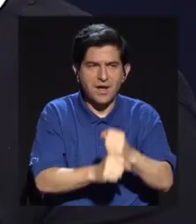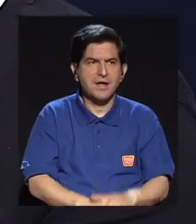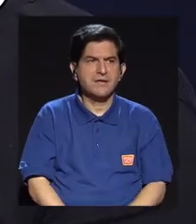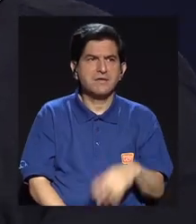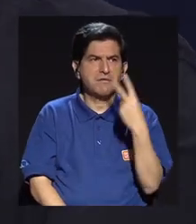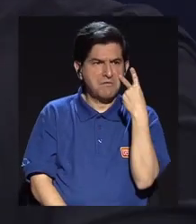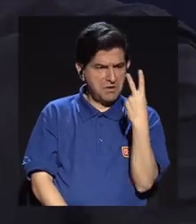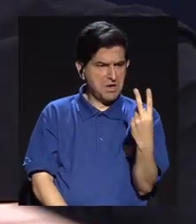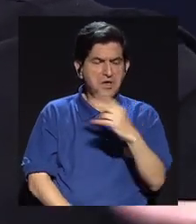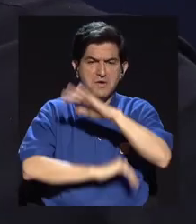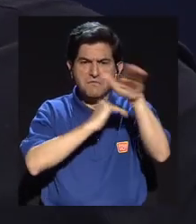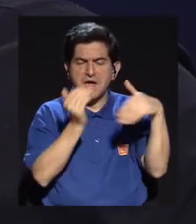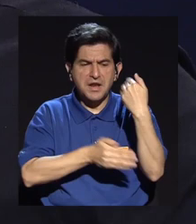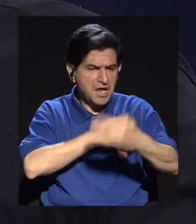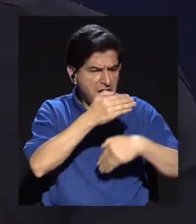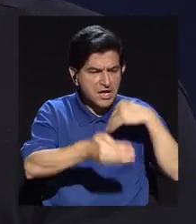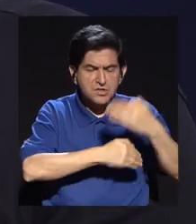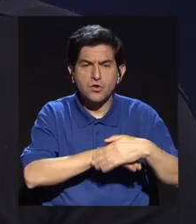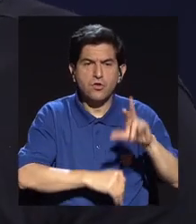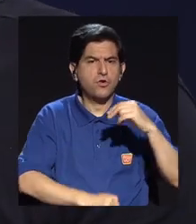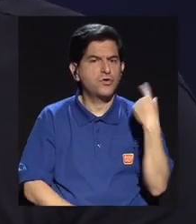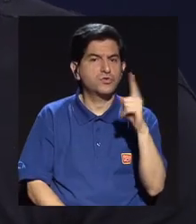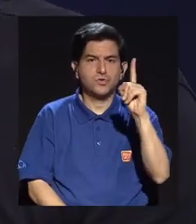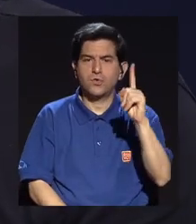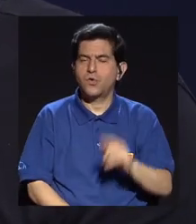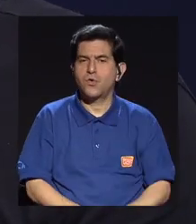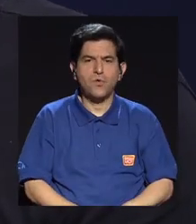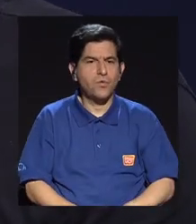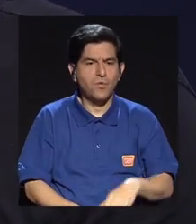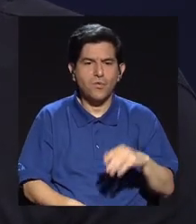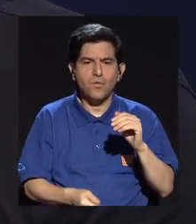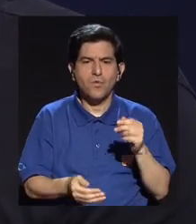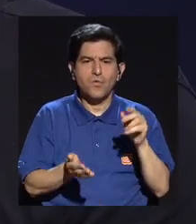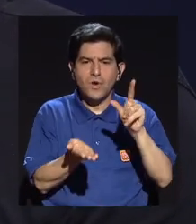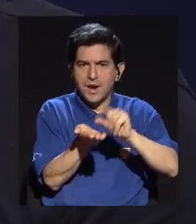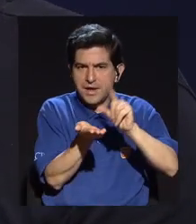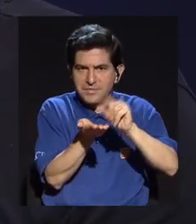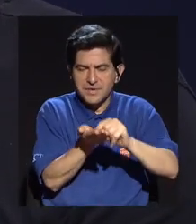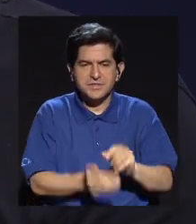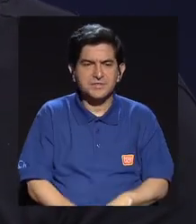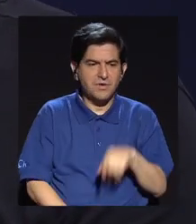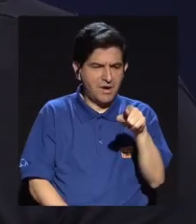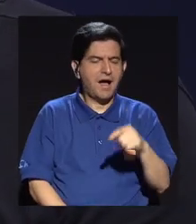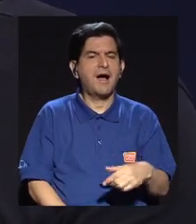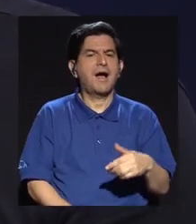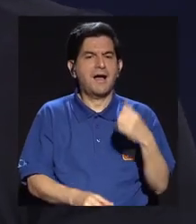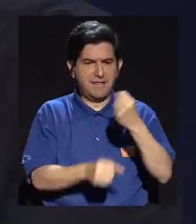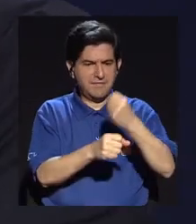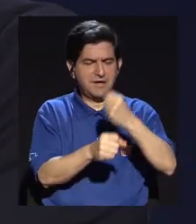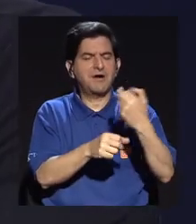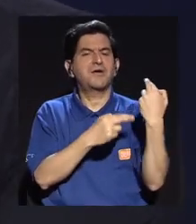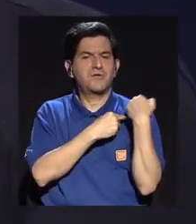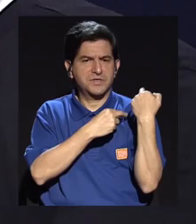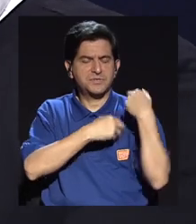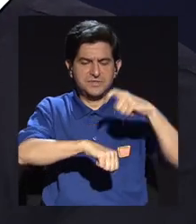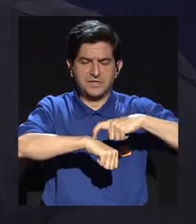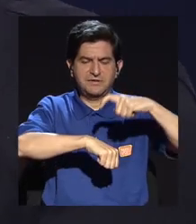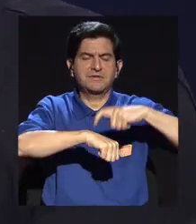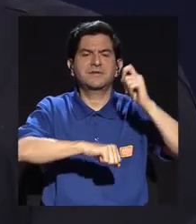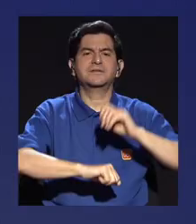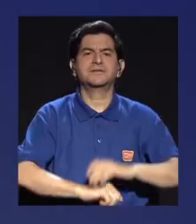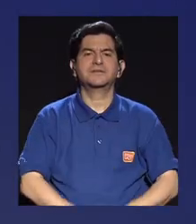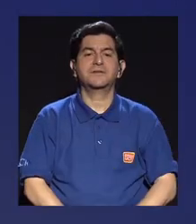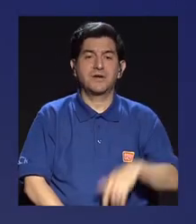y que pueden ver en todo ese proceso, no en una sola nota, que verdaderamente hubo una responsabilidad a la hora de publicar.